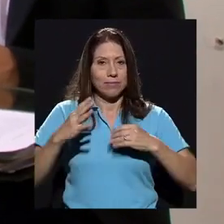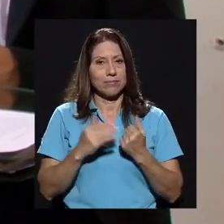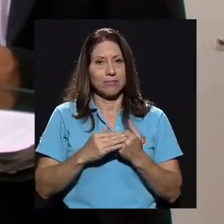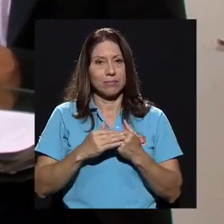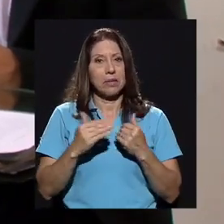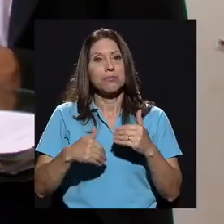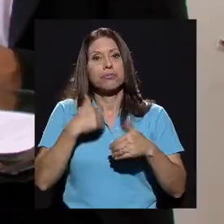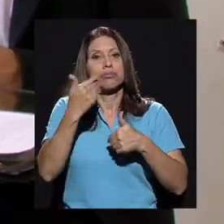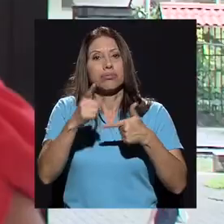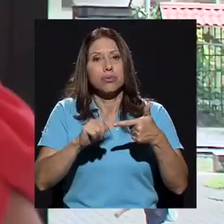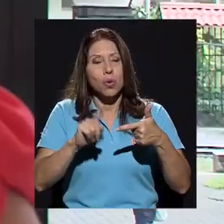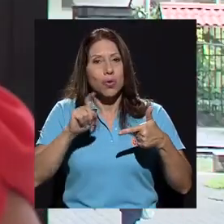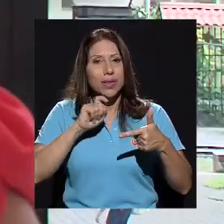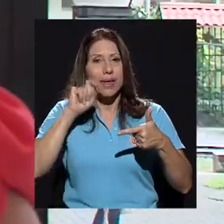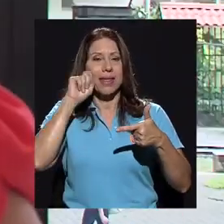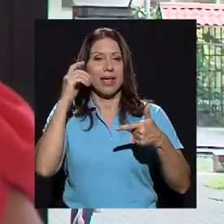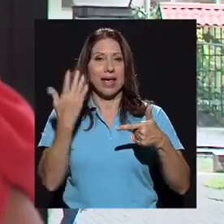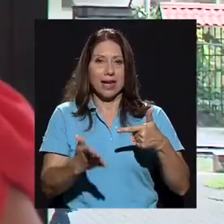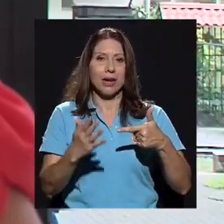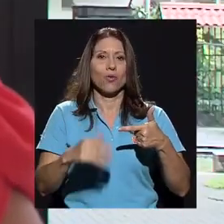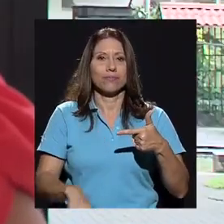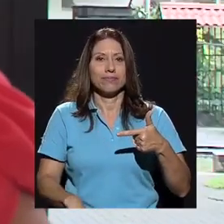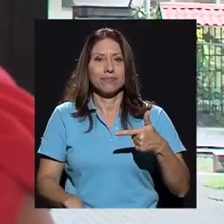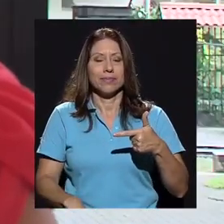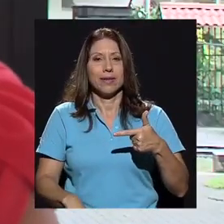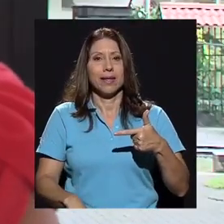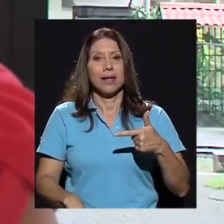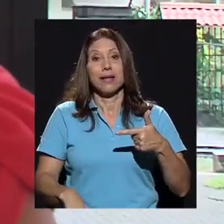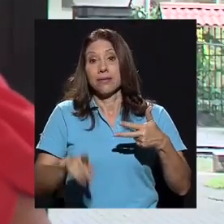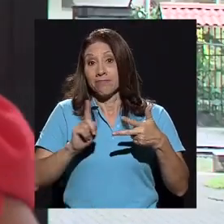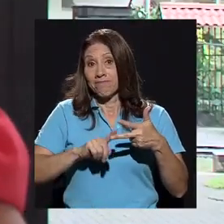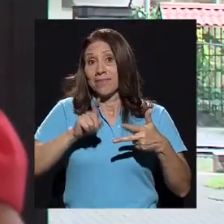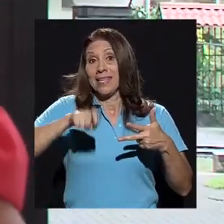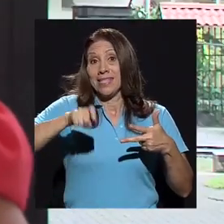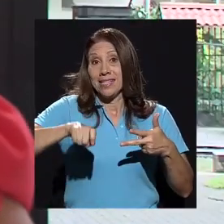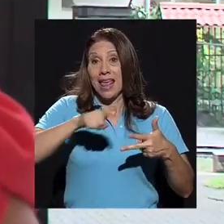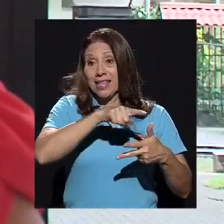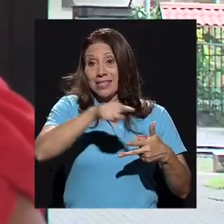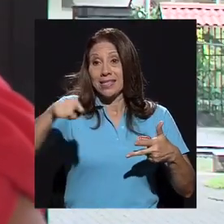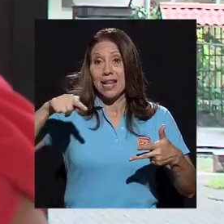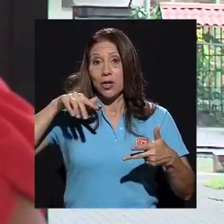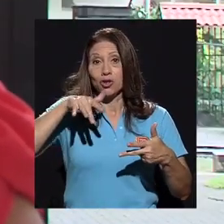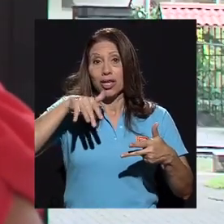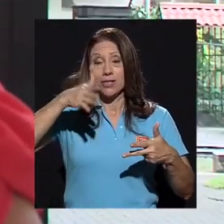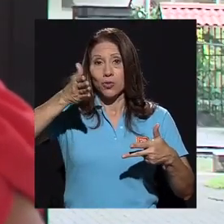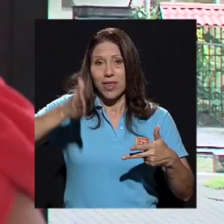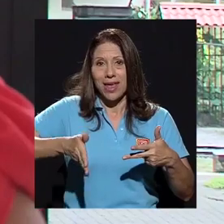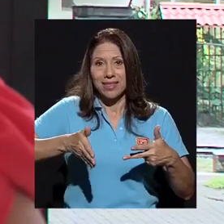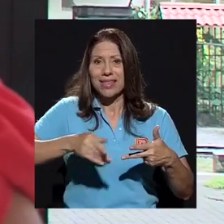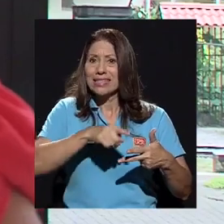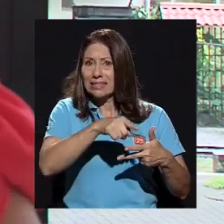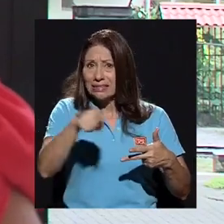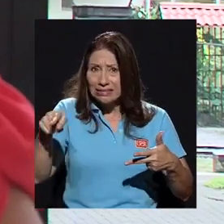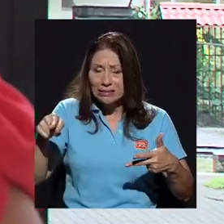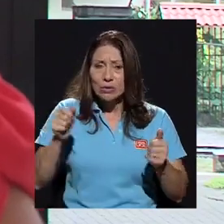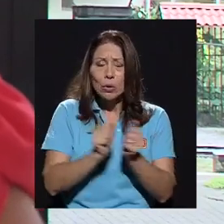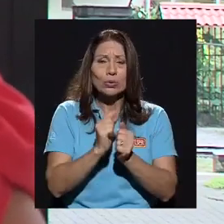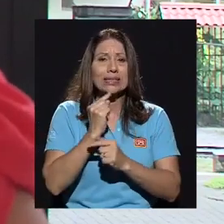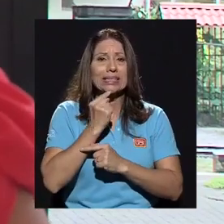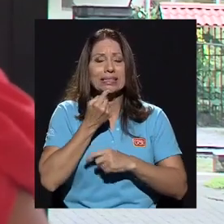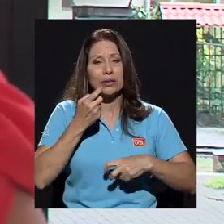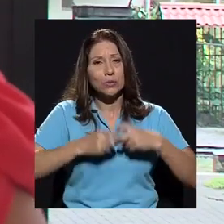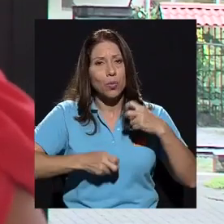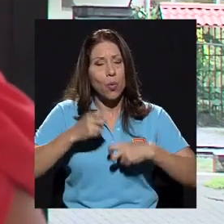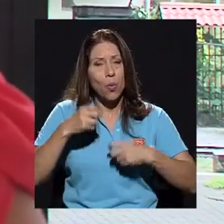Seguido por un tema de género, ¿verdad?, también las necesidades de los estudiantes. Tenemos estudiantes también con serios problemas de